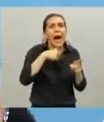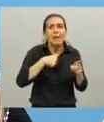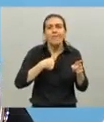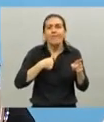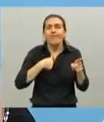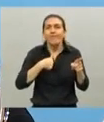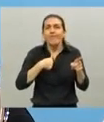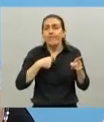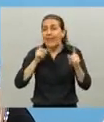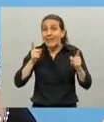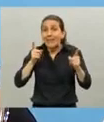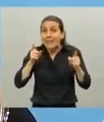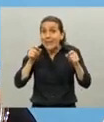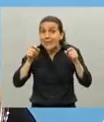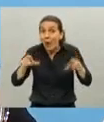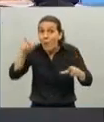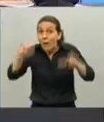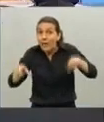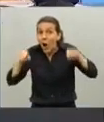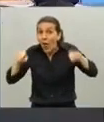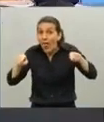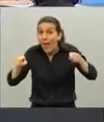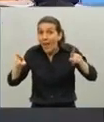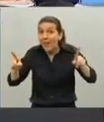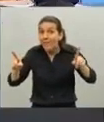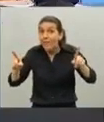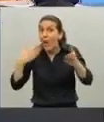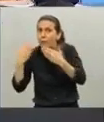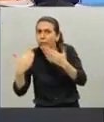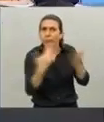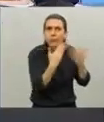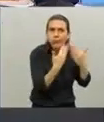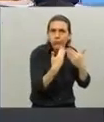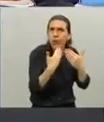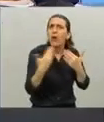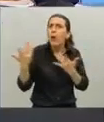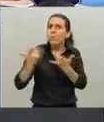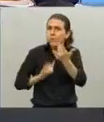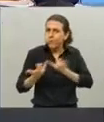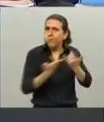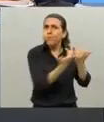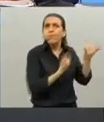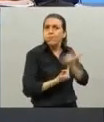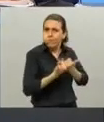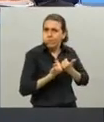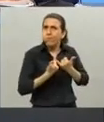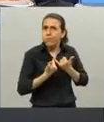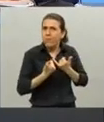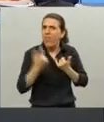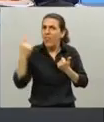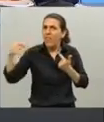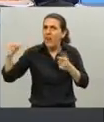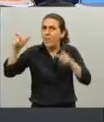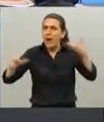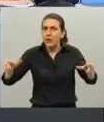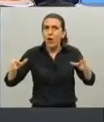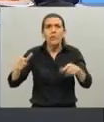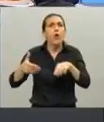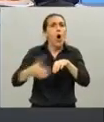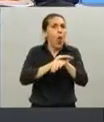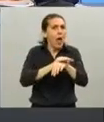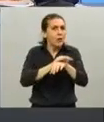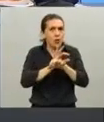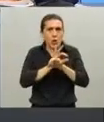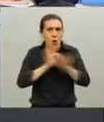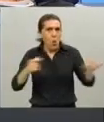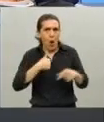actores de ese lugar. Y vinieron distintos actores a explicarme lo que pasaba. La verdad, Horacio hizo lo mismo que